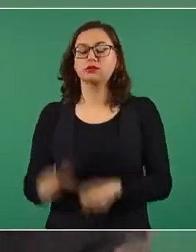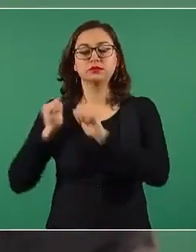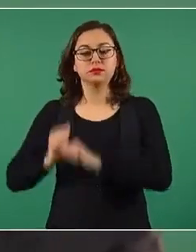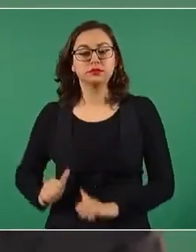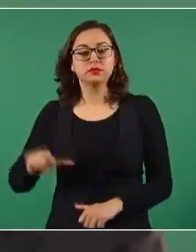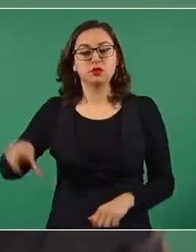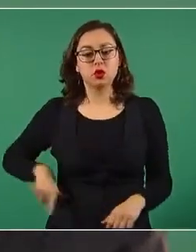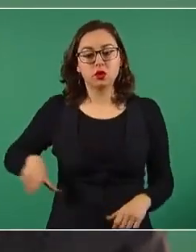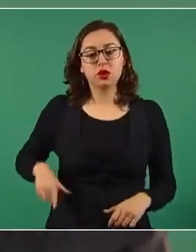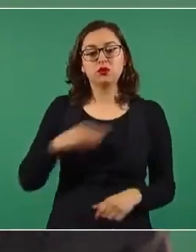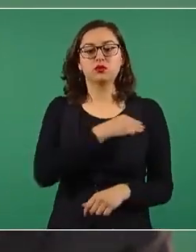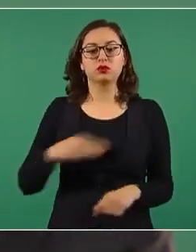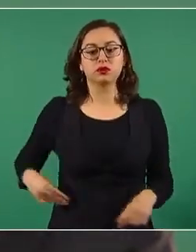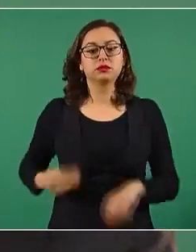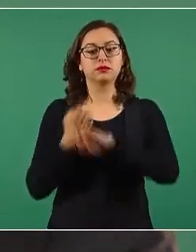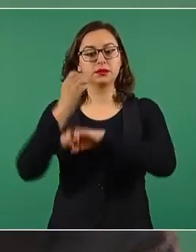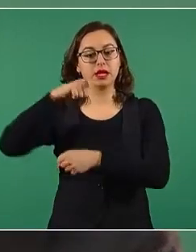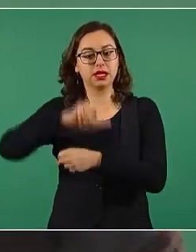autoridades estatales.